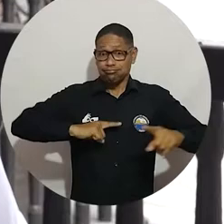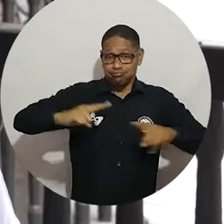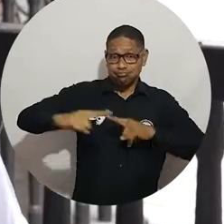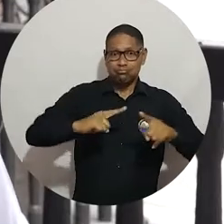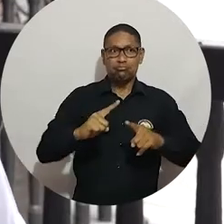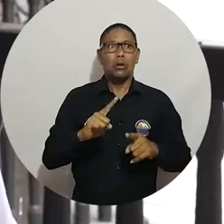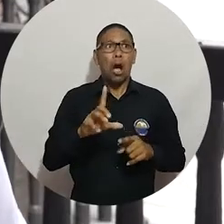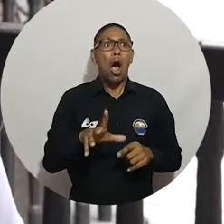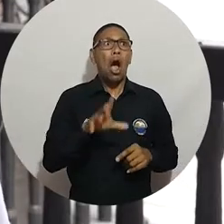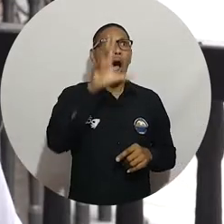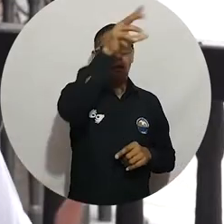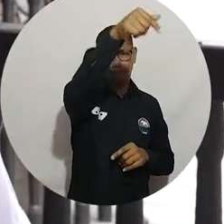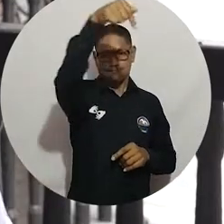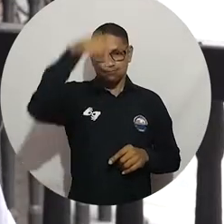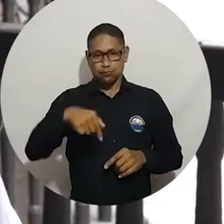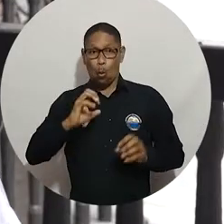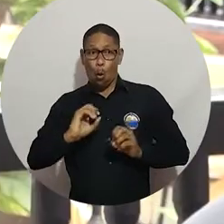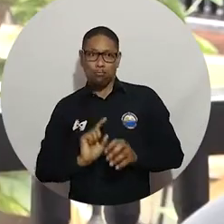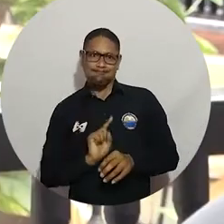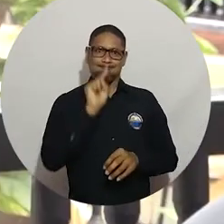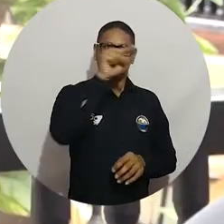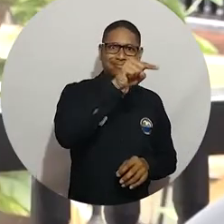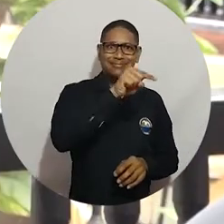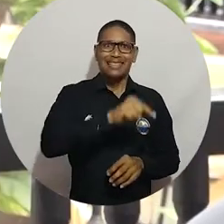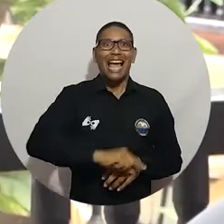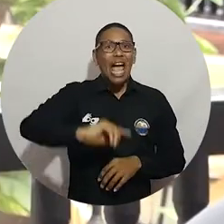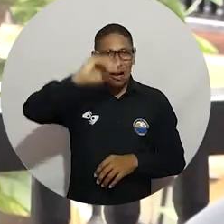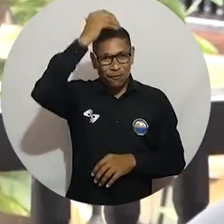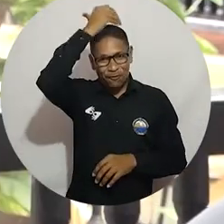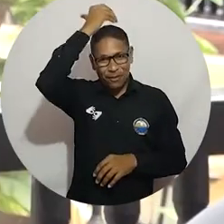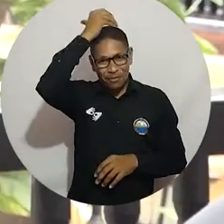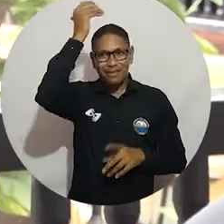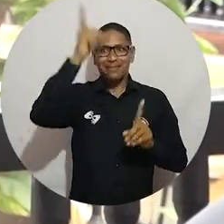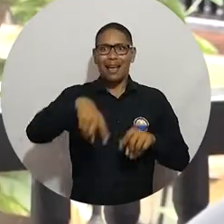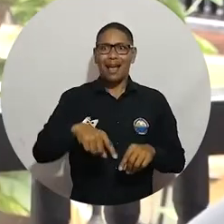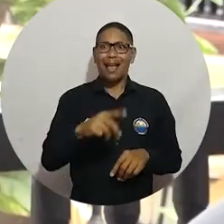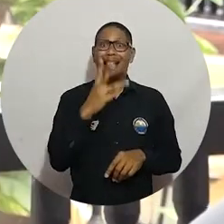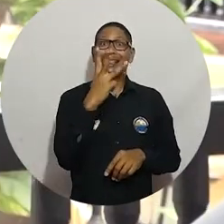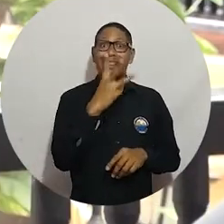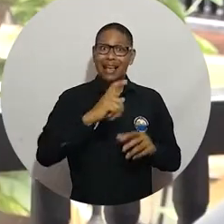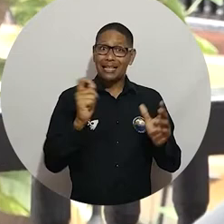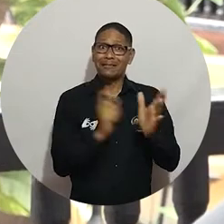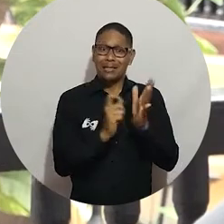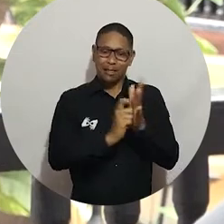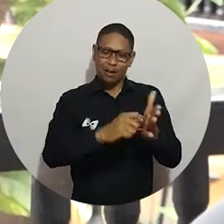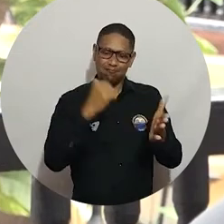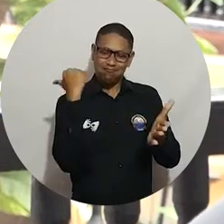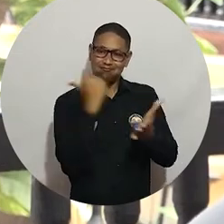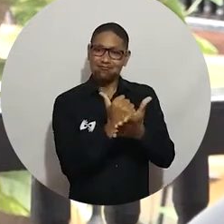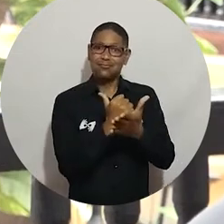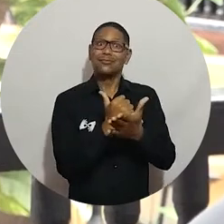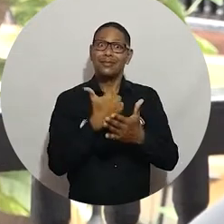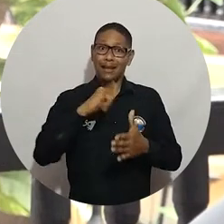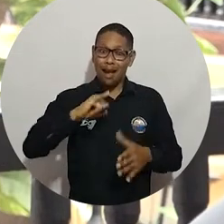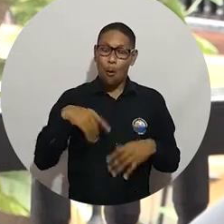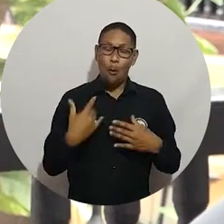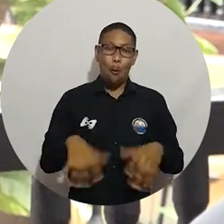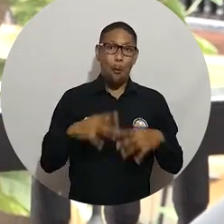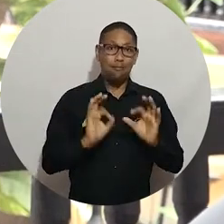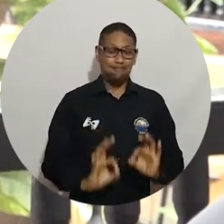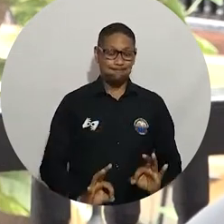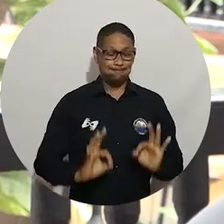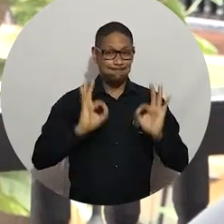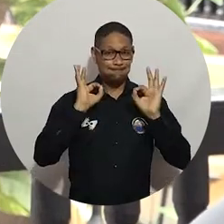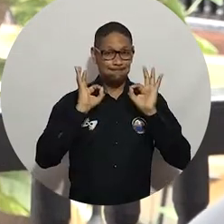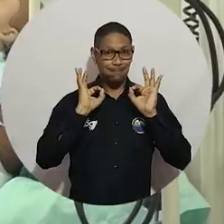Hacer parte de este proceso fue algo muy bonito. La acreditación internacional no se va a quedar en el sello solamente, sino en que vamos a